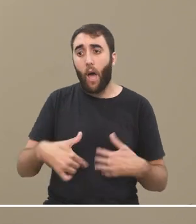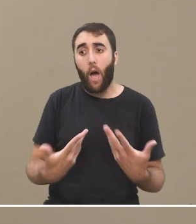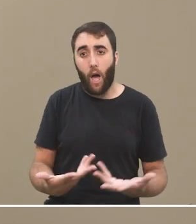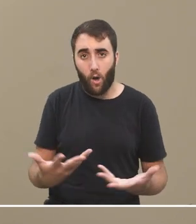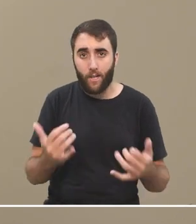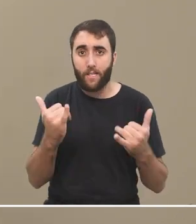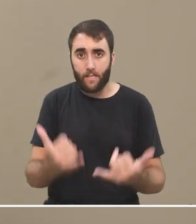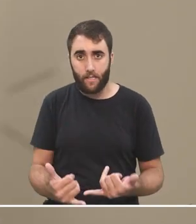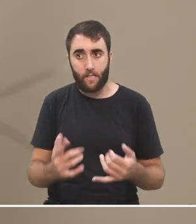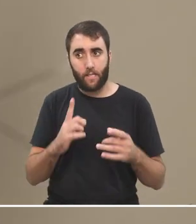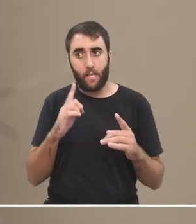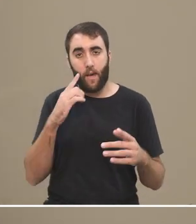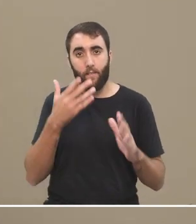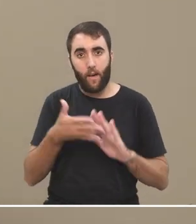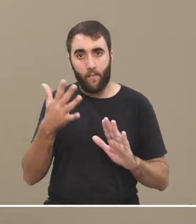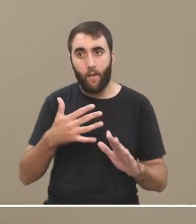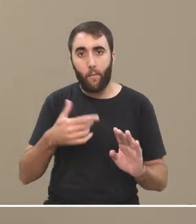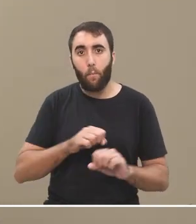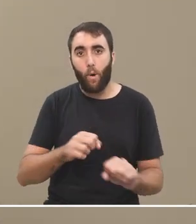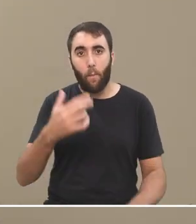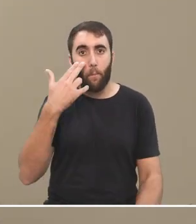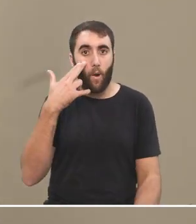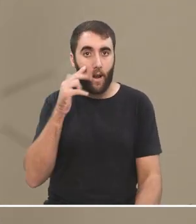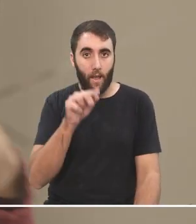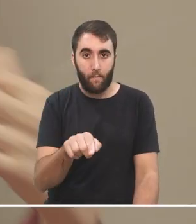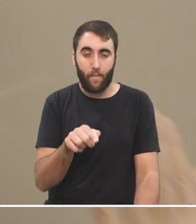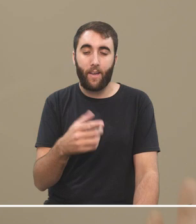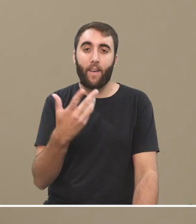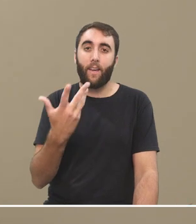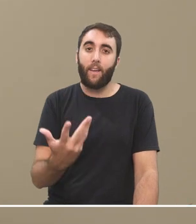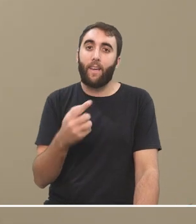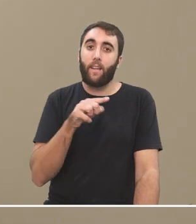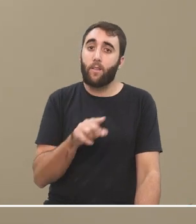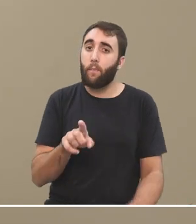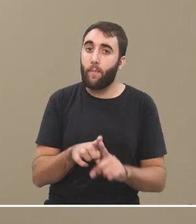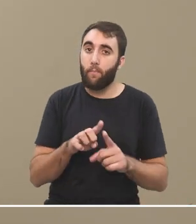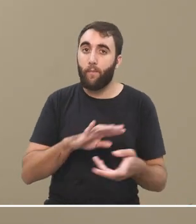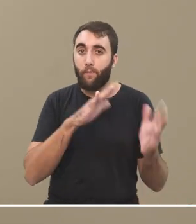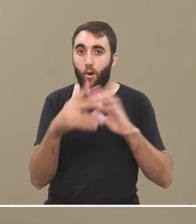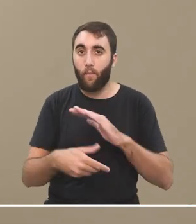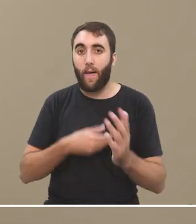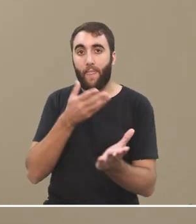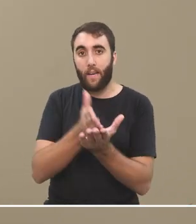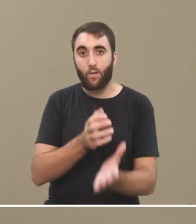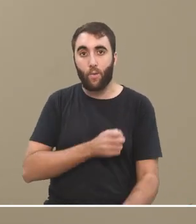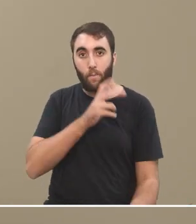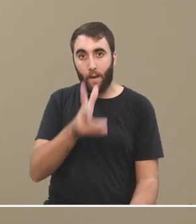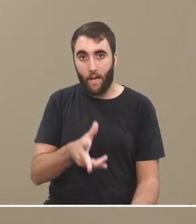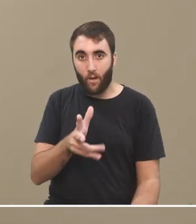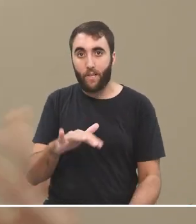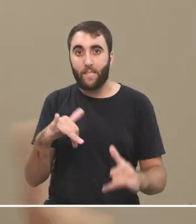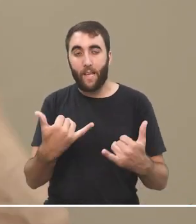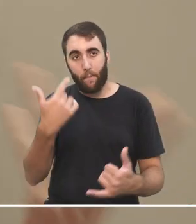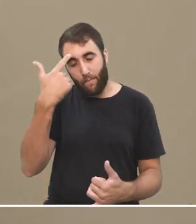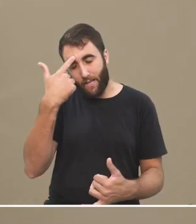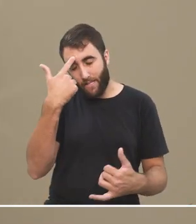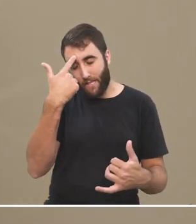considera como algo a ser problematizado entonces la misma noción de derechos humanos que se considera